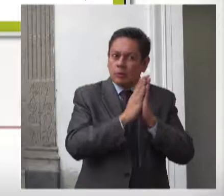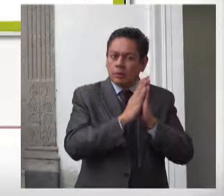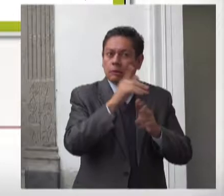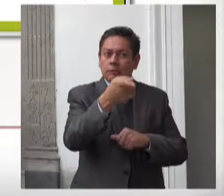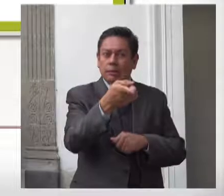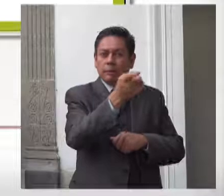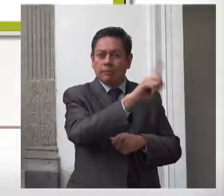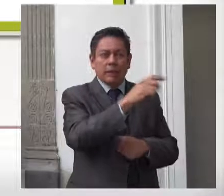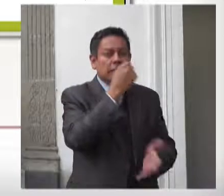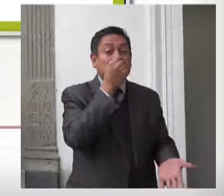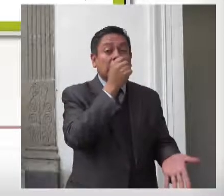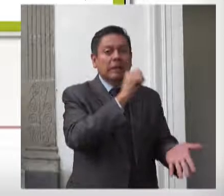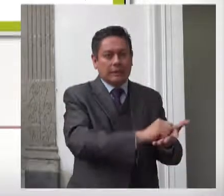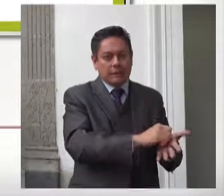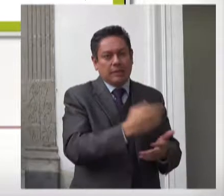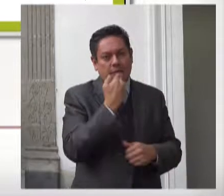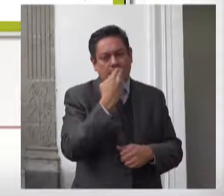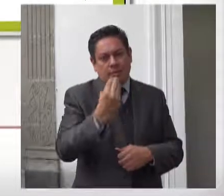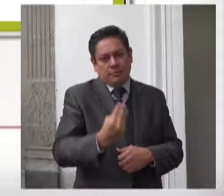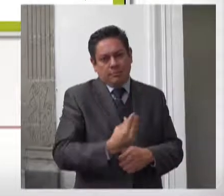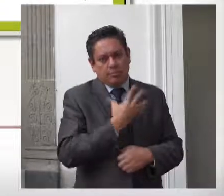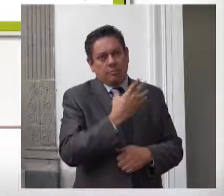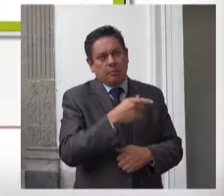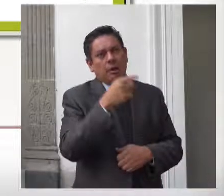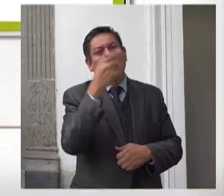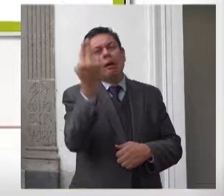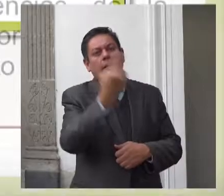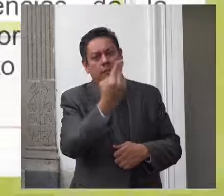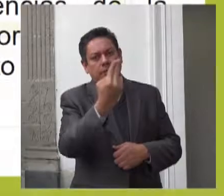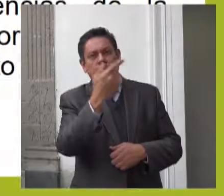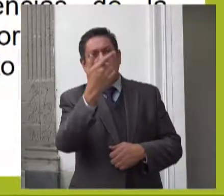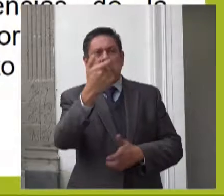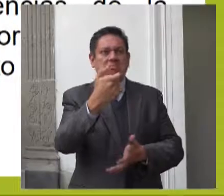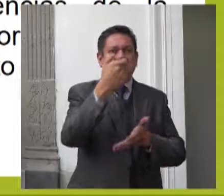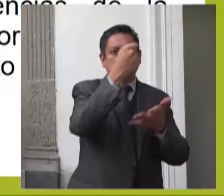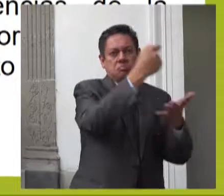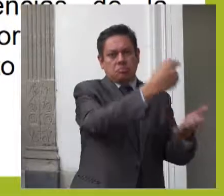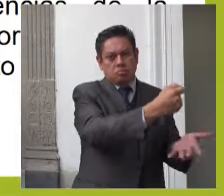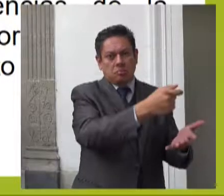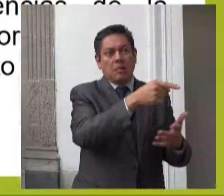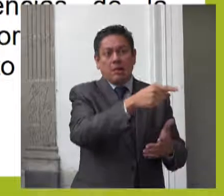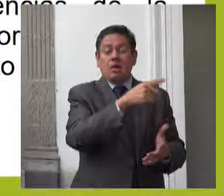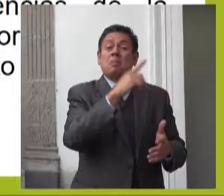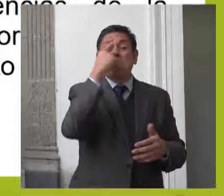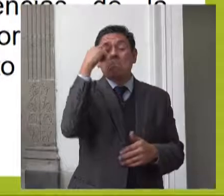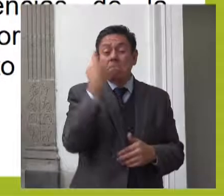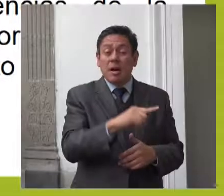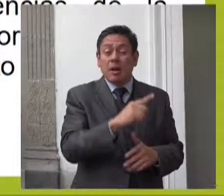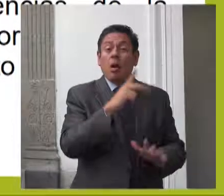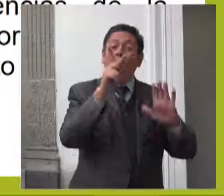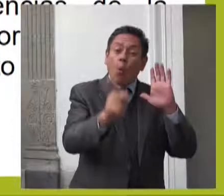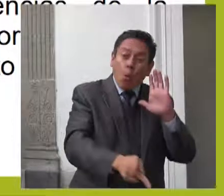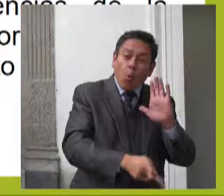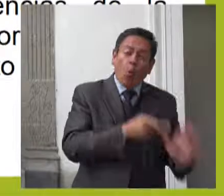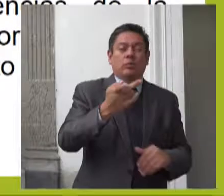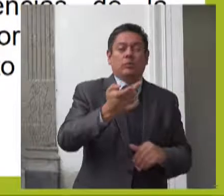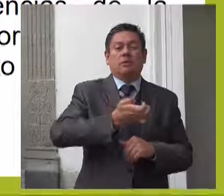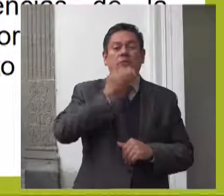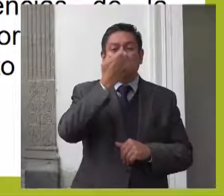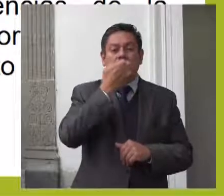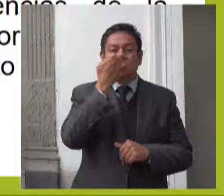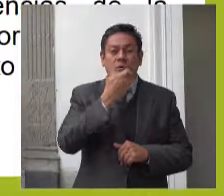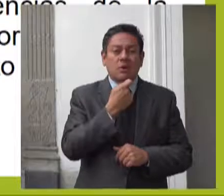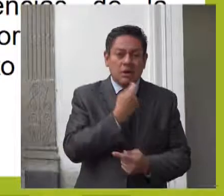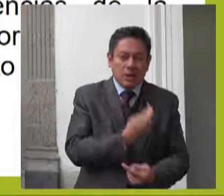remita el diagnóstico del programa de apoyo al bienestar de niñas y niños hijos de madres trabajadoras